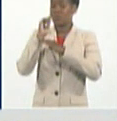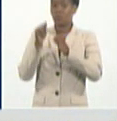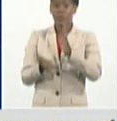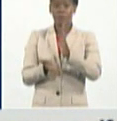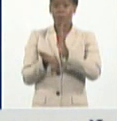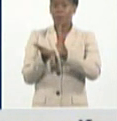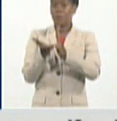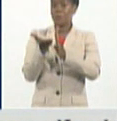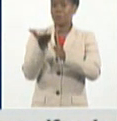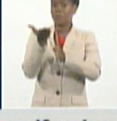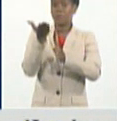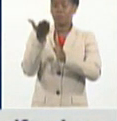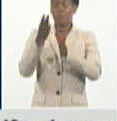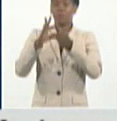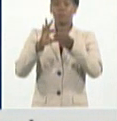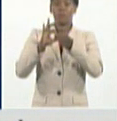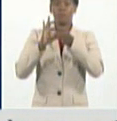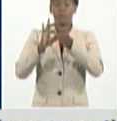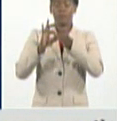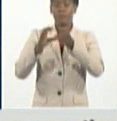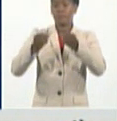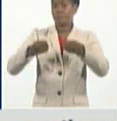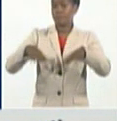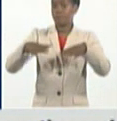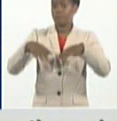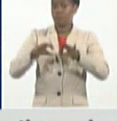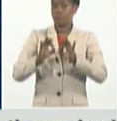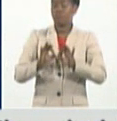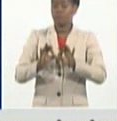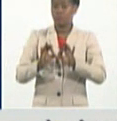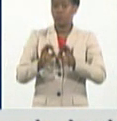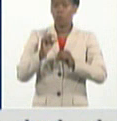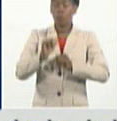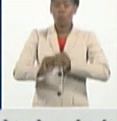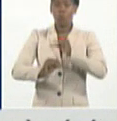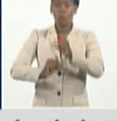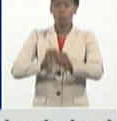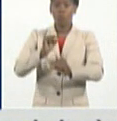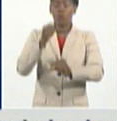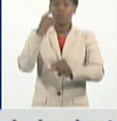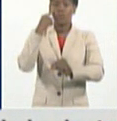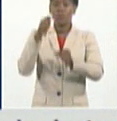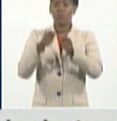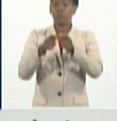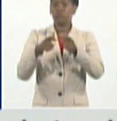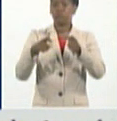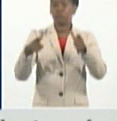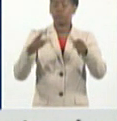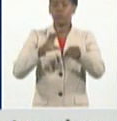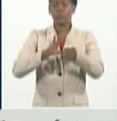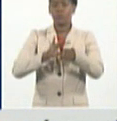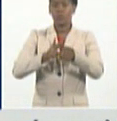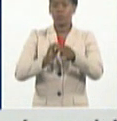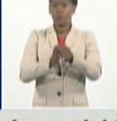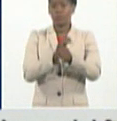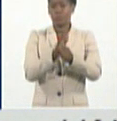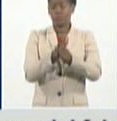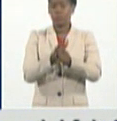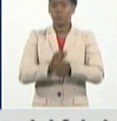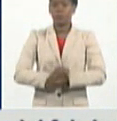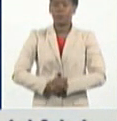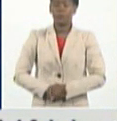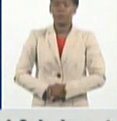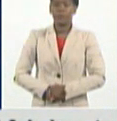de 3.500. Fíjense cómo se va incrementando al transcurrir los días y en los